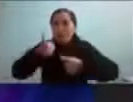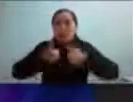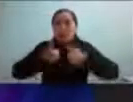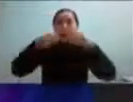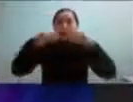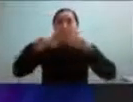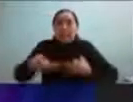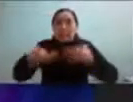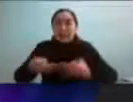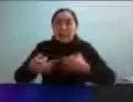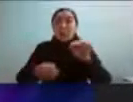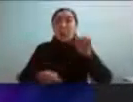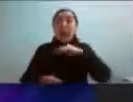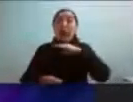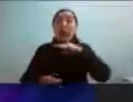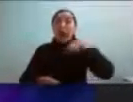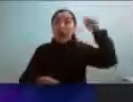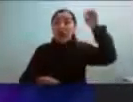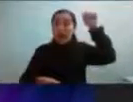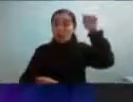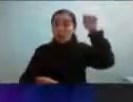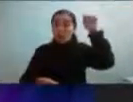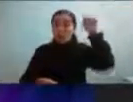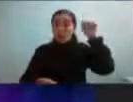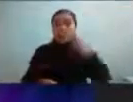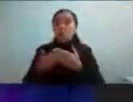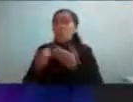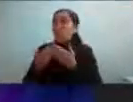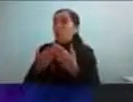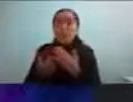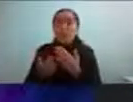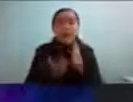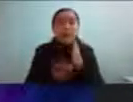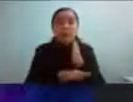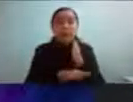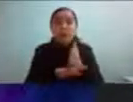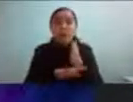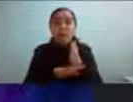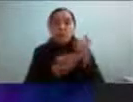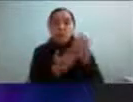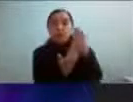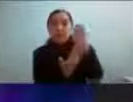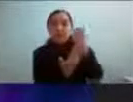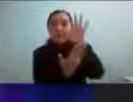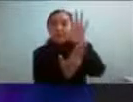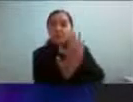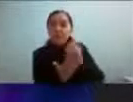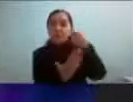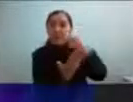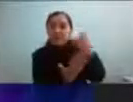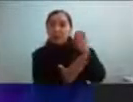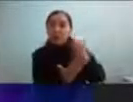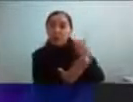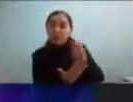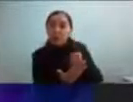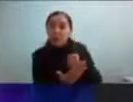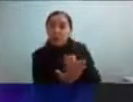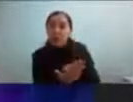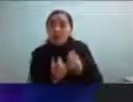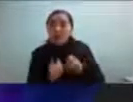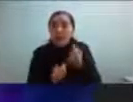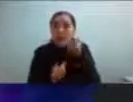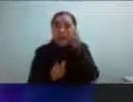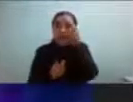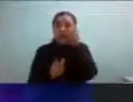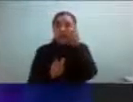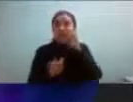autista adulta buscar un diagnóstico encontrar un diagnóstico encontrar a alguien que pueda comprender sus